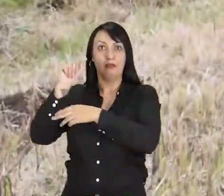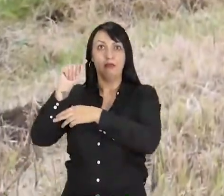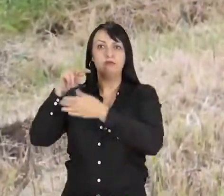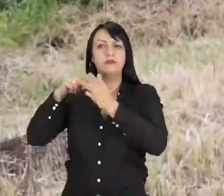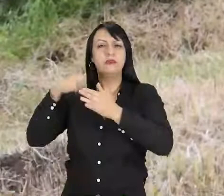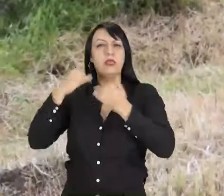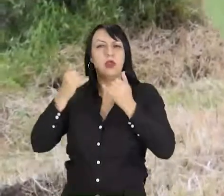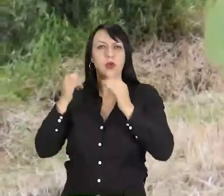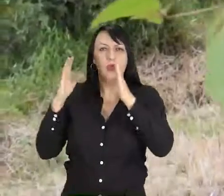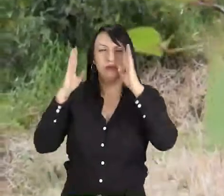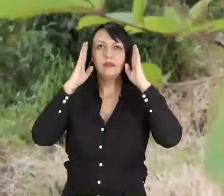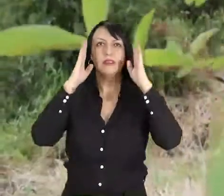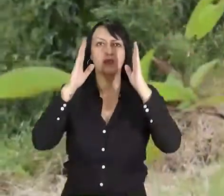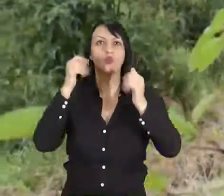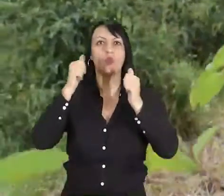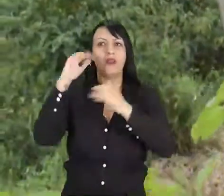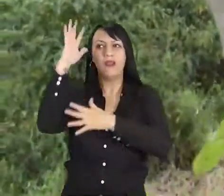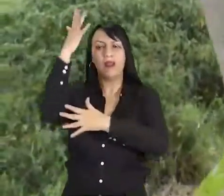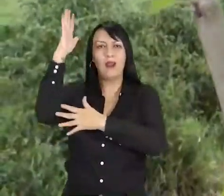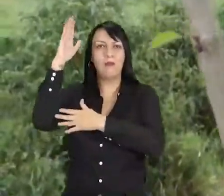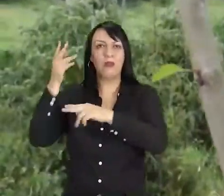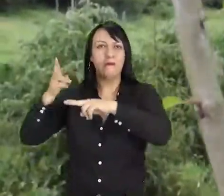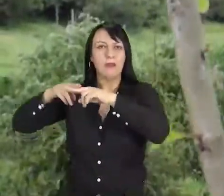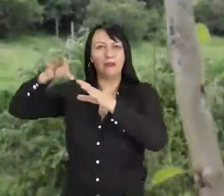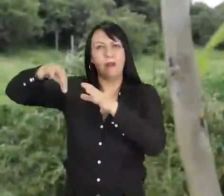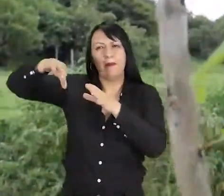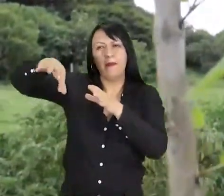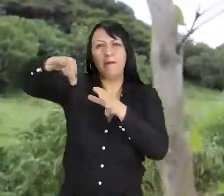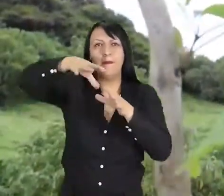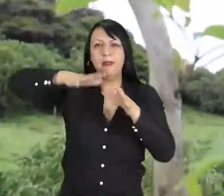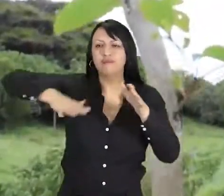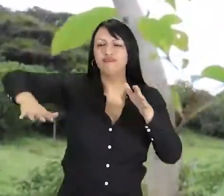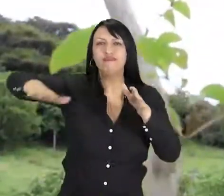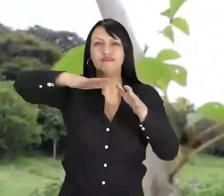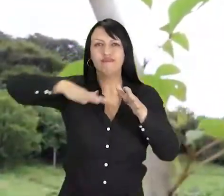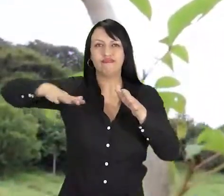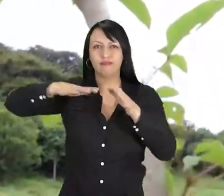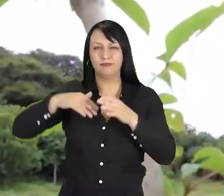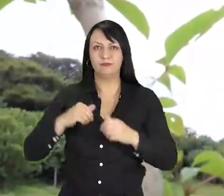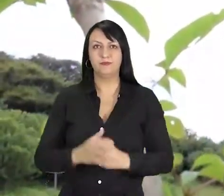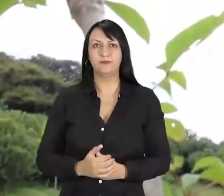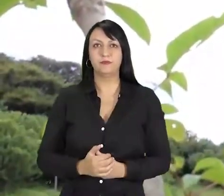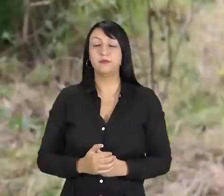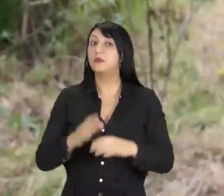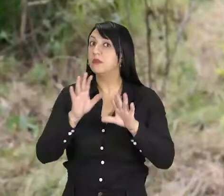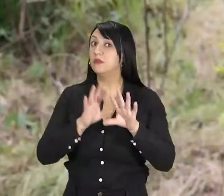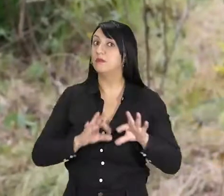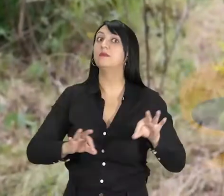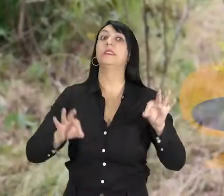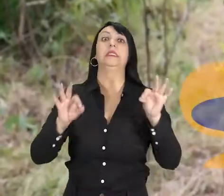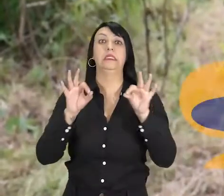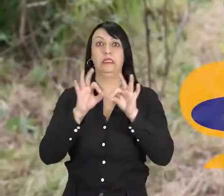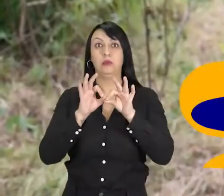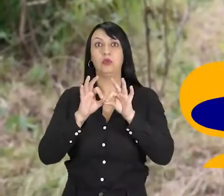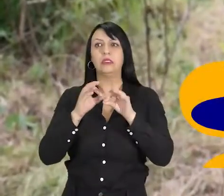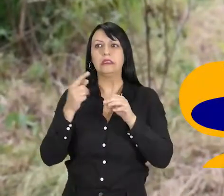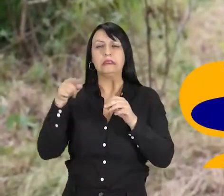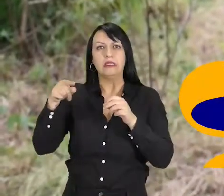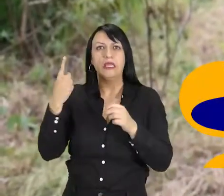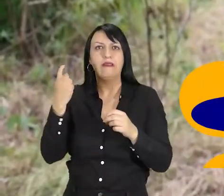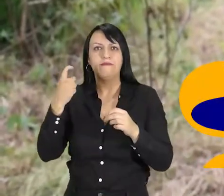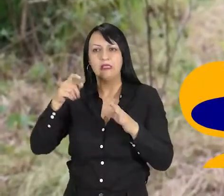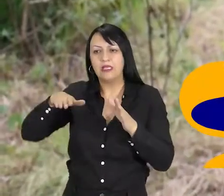técnico para el sistema de compensación de árboles en la ronda hídrica del río Pasto, Quebrada Mejitayo. Es bien importante esa